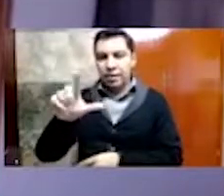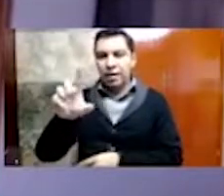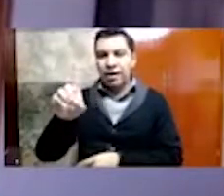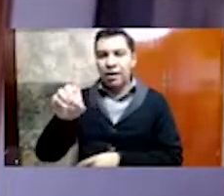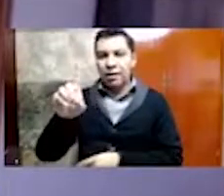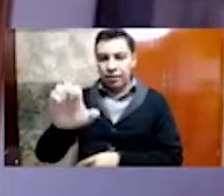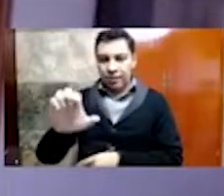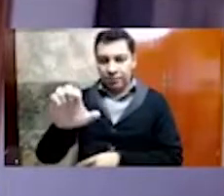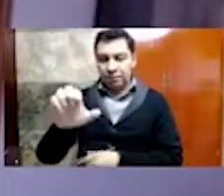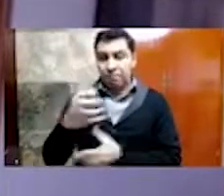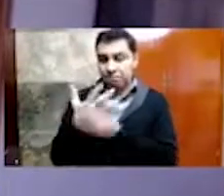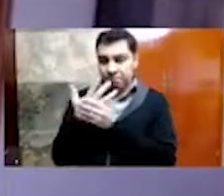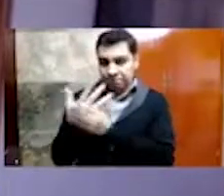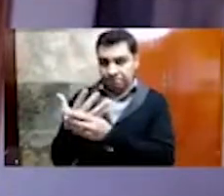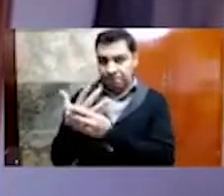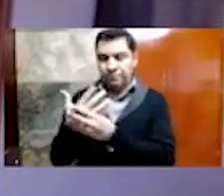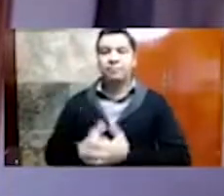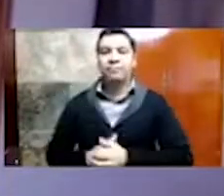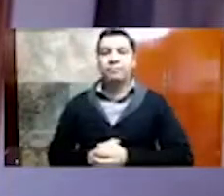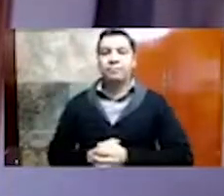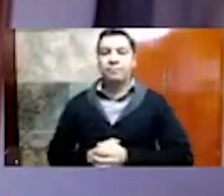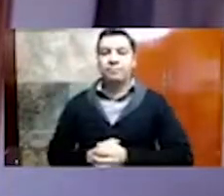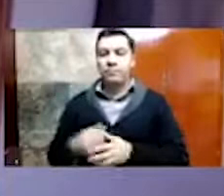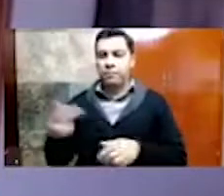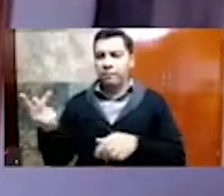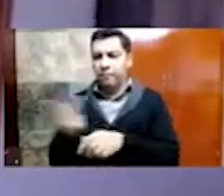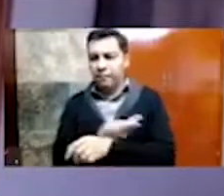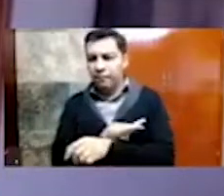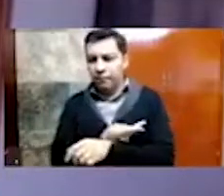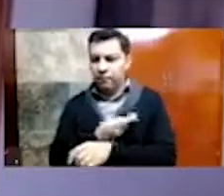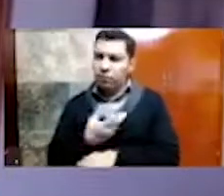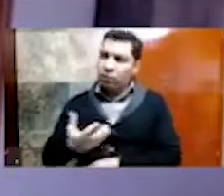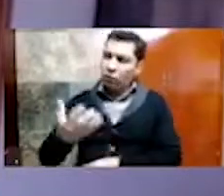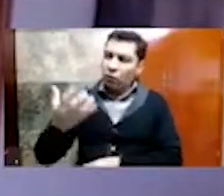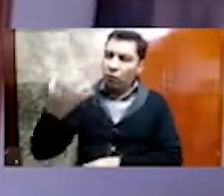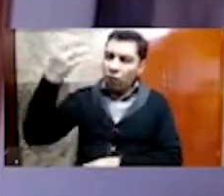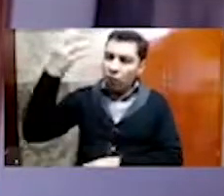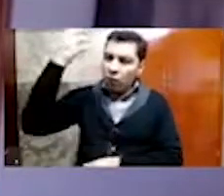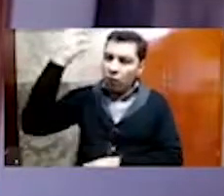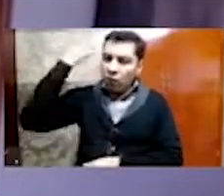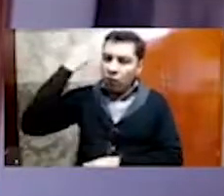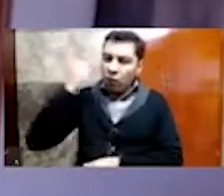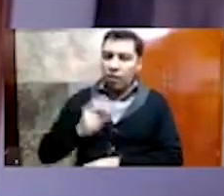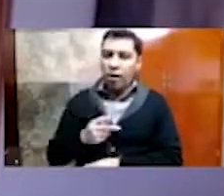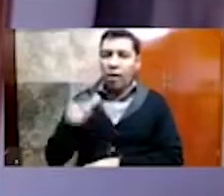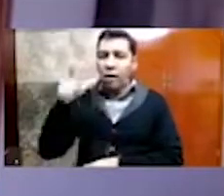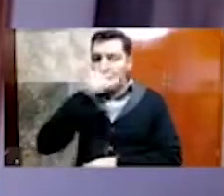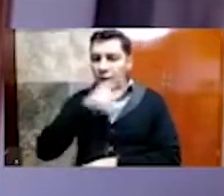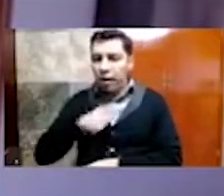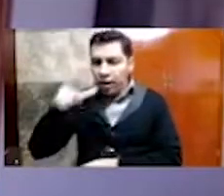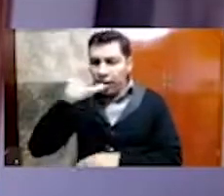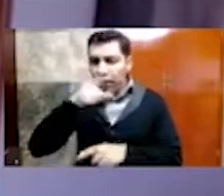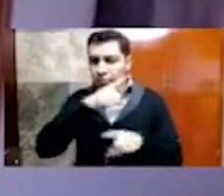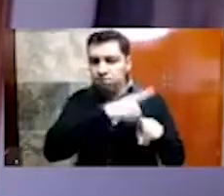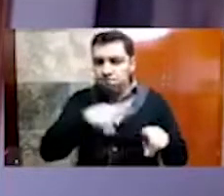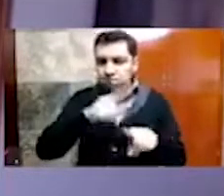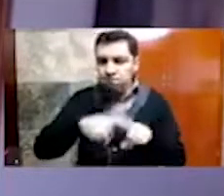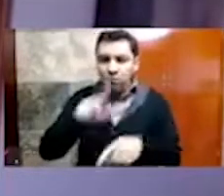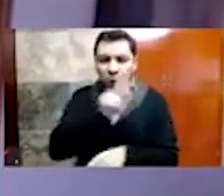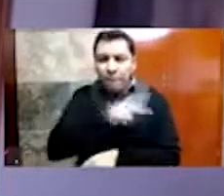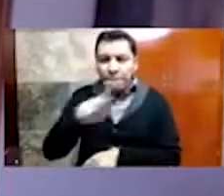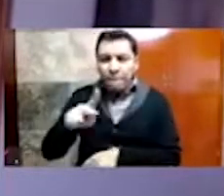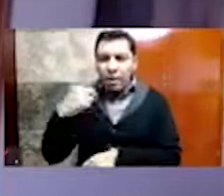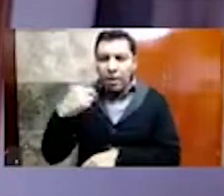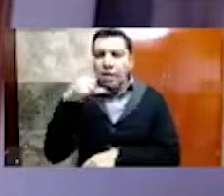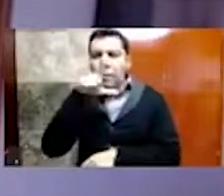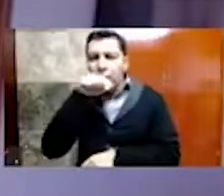Dice así, el pasado me lame con sus lenguas, florecida cola de un quetzal, grandioso como un